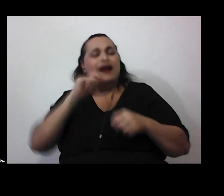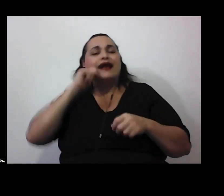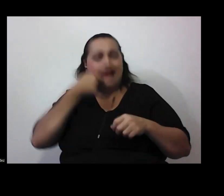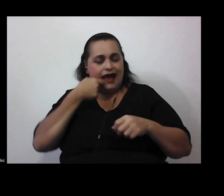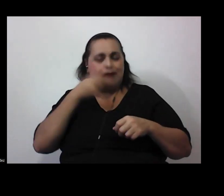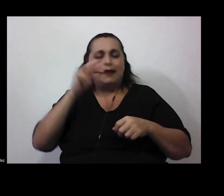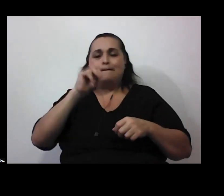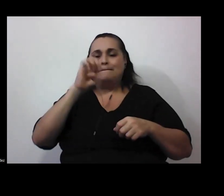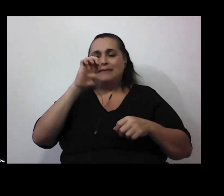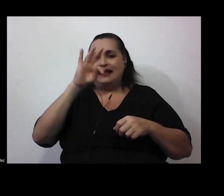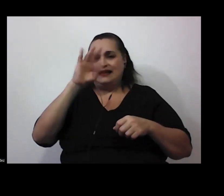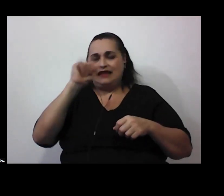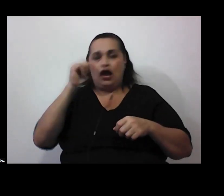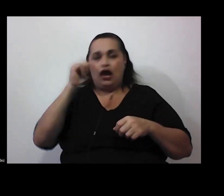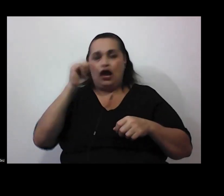evaluación